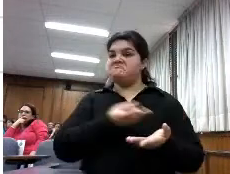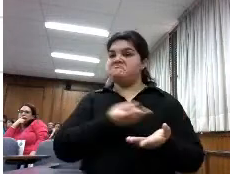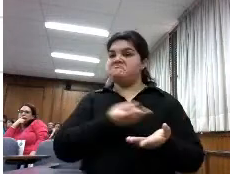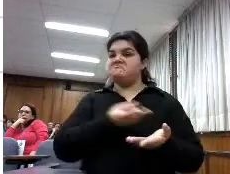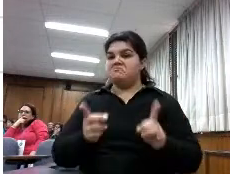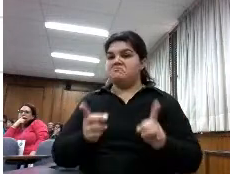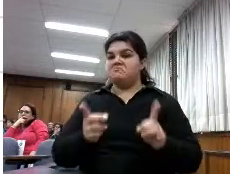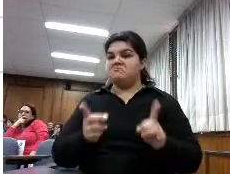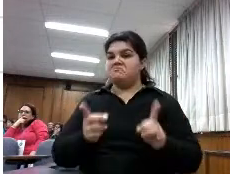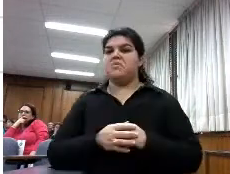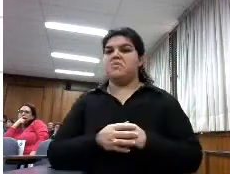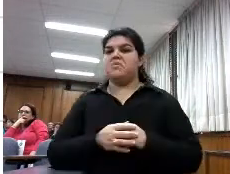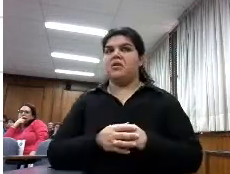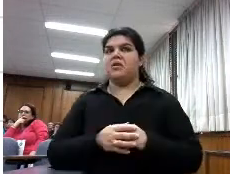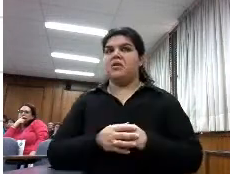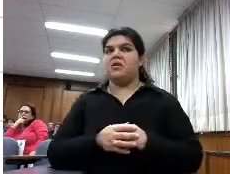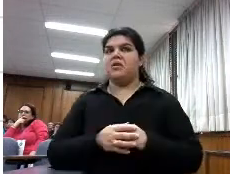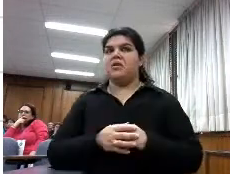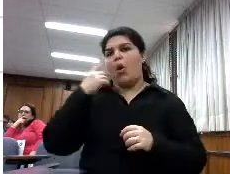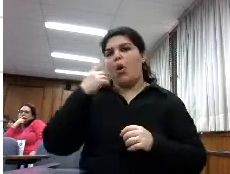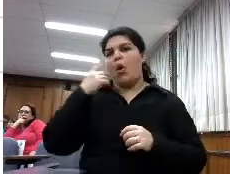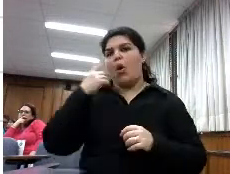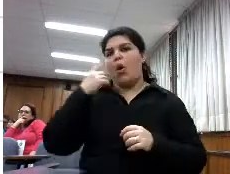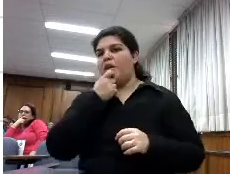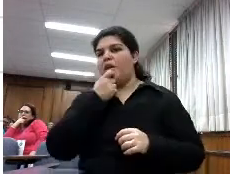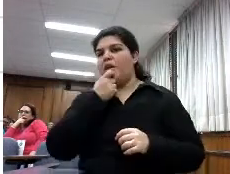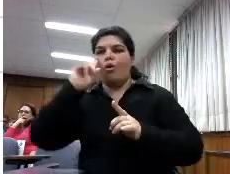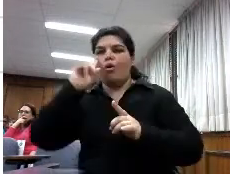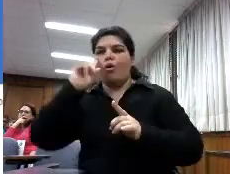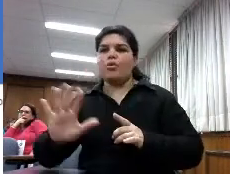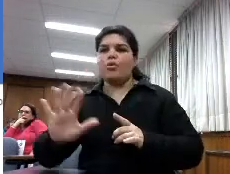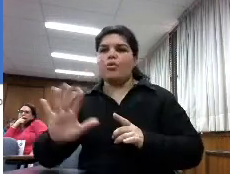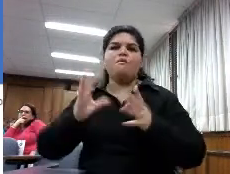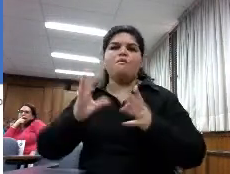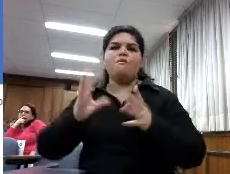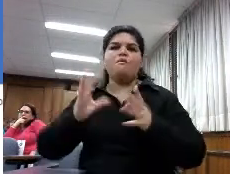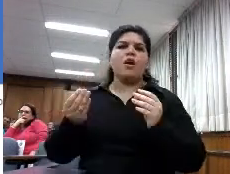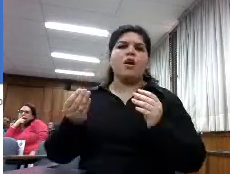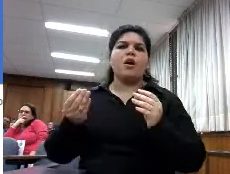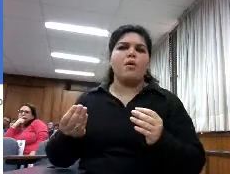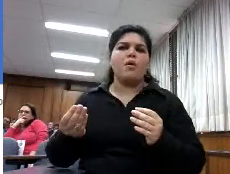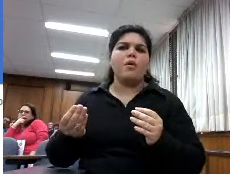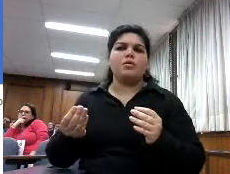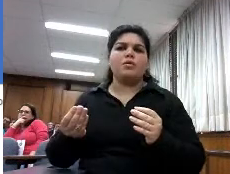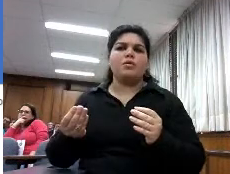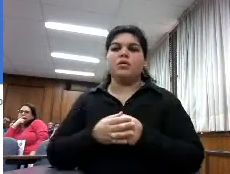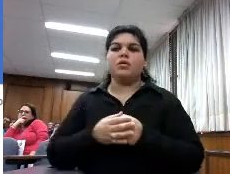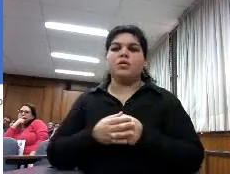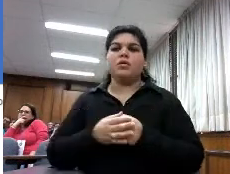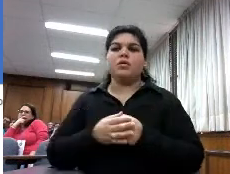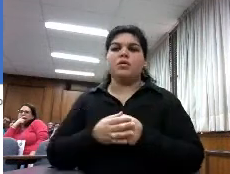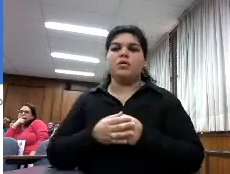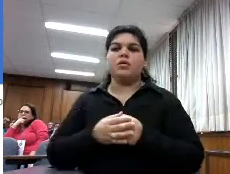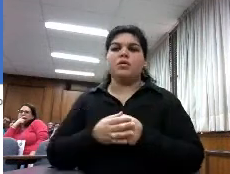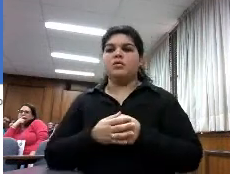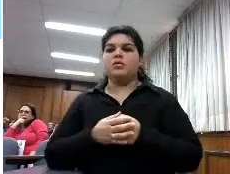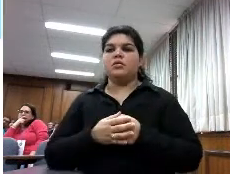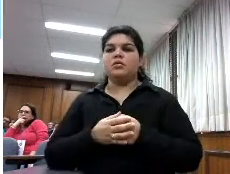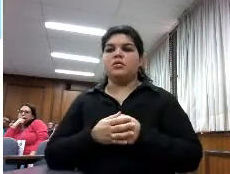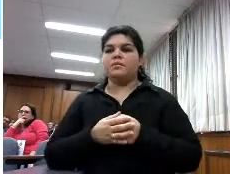usos como vamos a ver a continuación en cuanto si tienen que utilizar